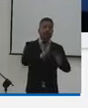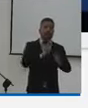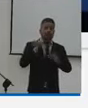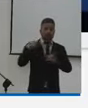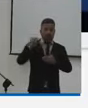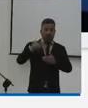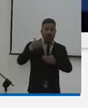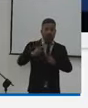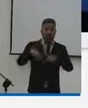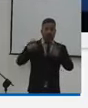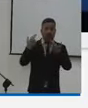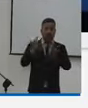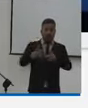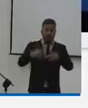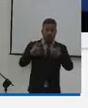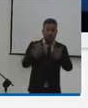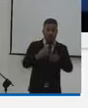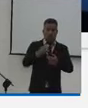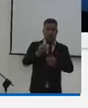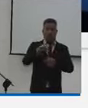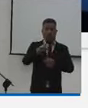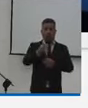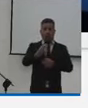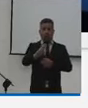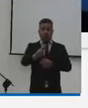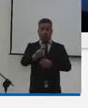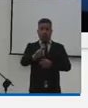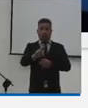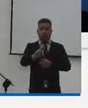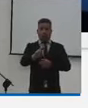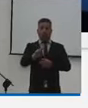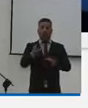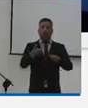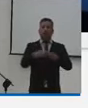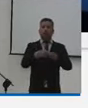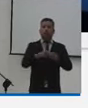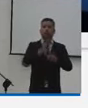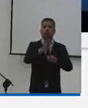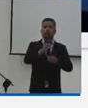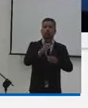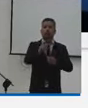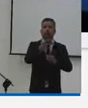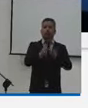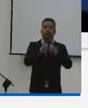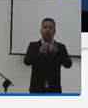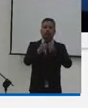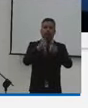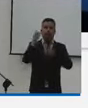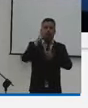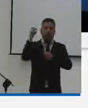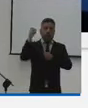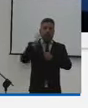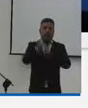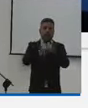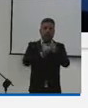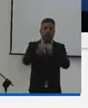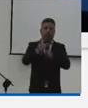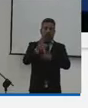atendiendo varias reuniones con la cor Colombia la asociación de comunicadores